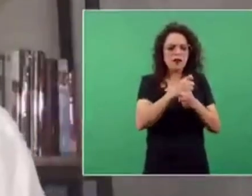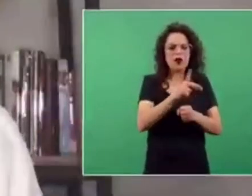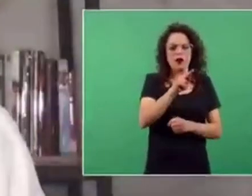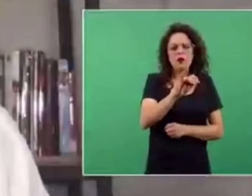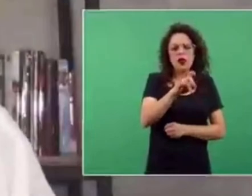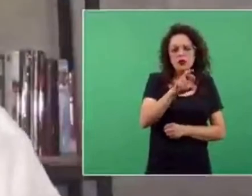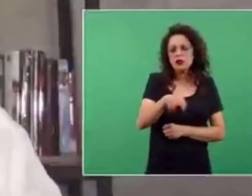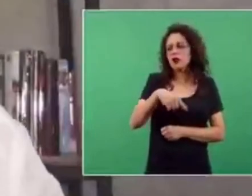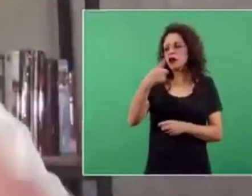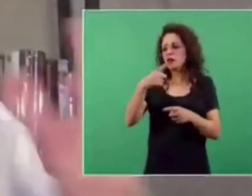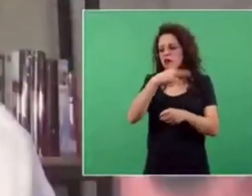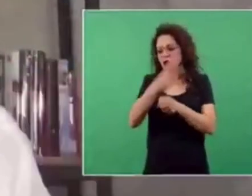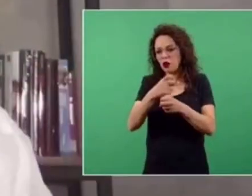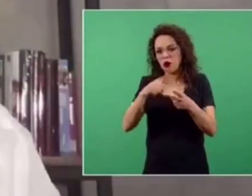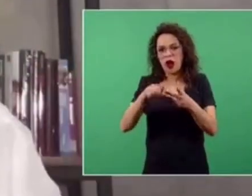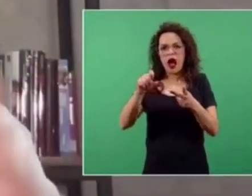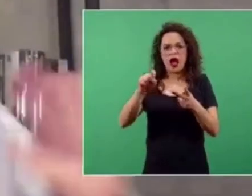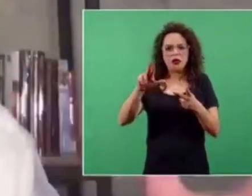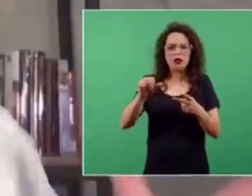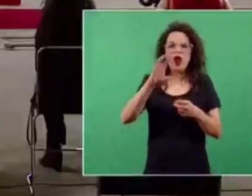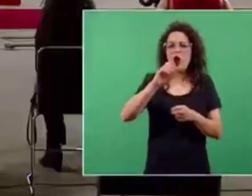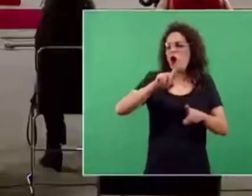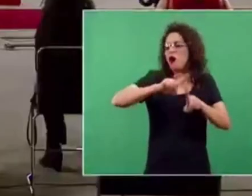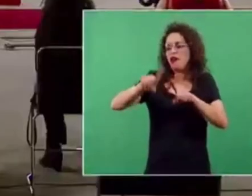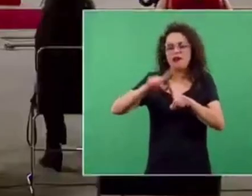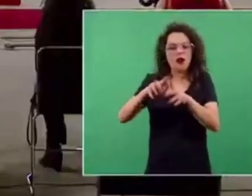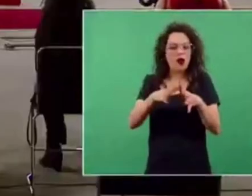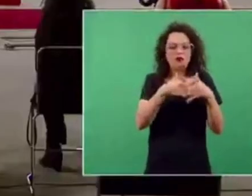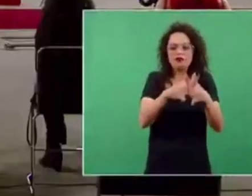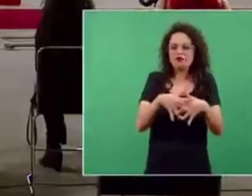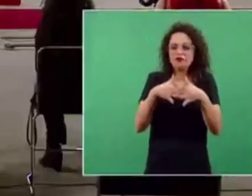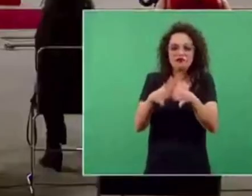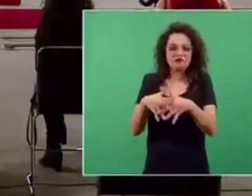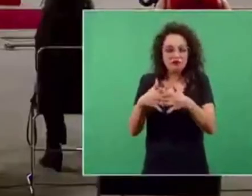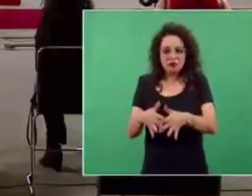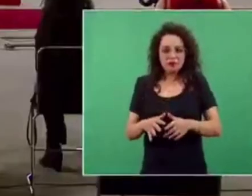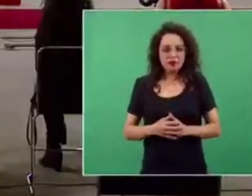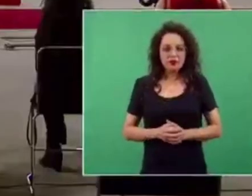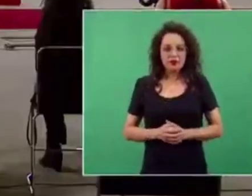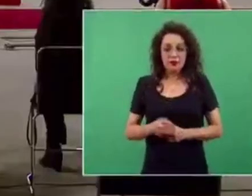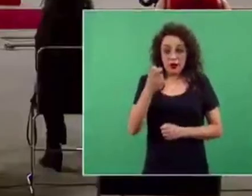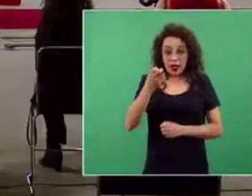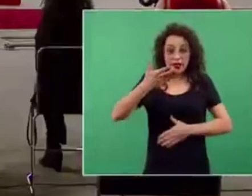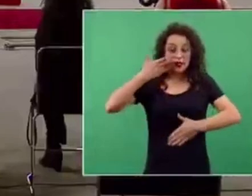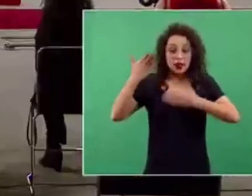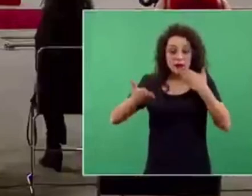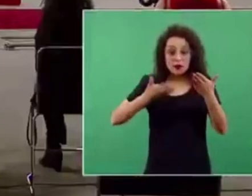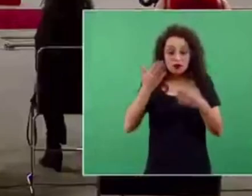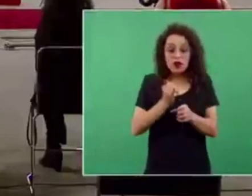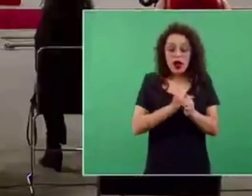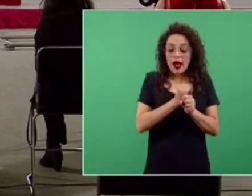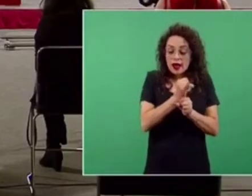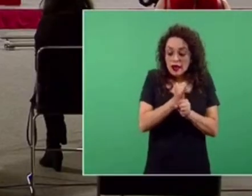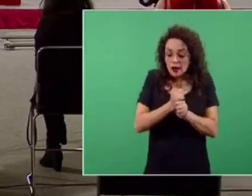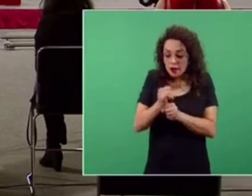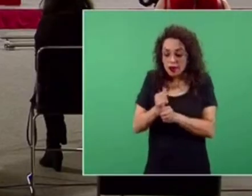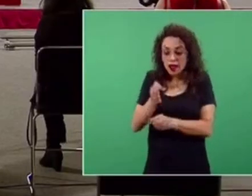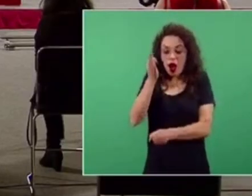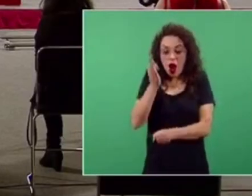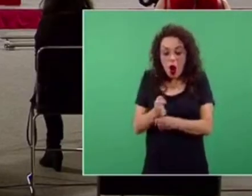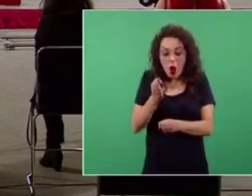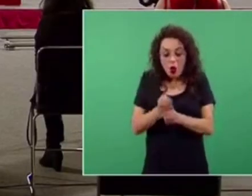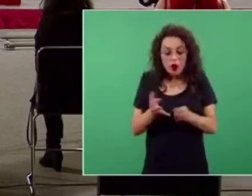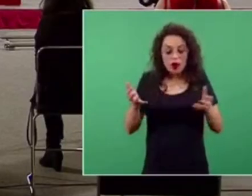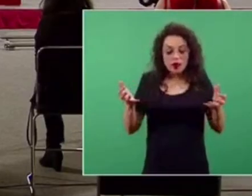Astra y la segunda de Sputnik. En fin, distintas variaciones. Estos son estudios de investigación que están en este momento en curso